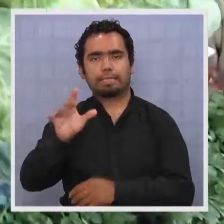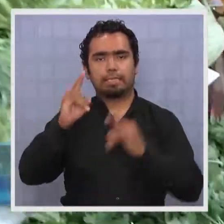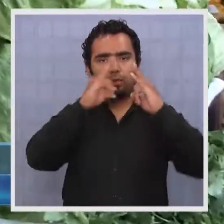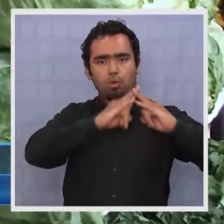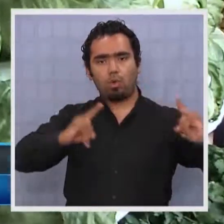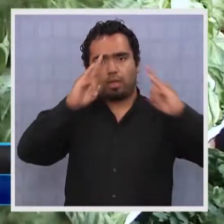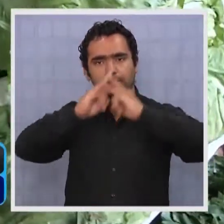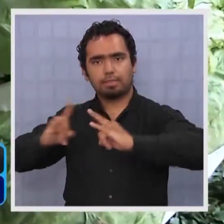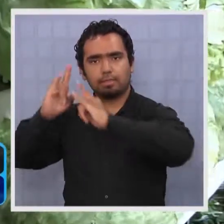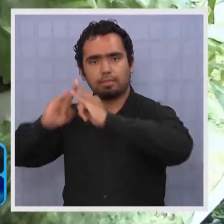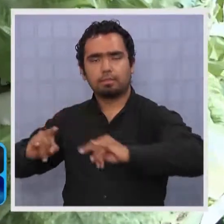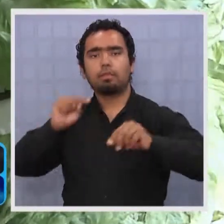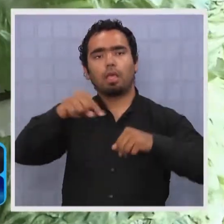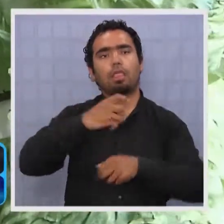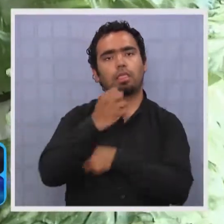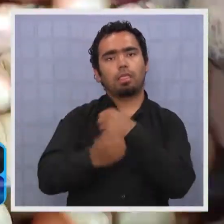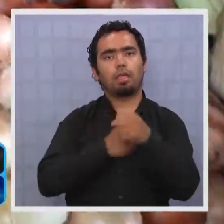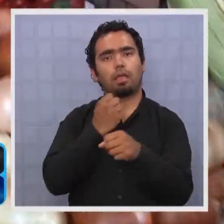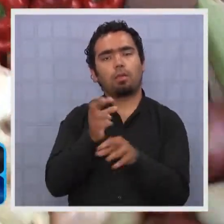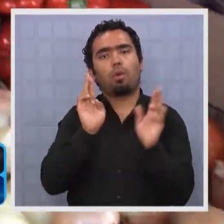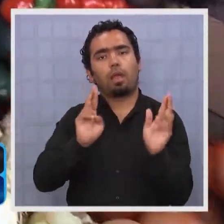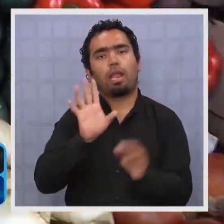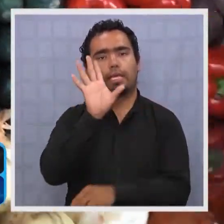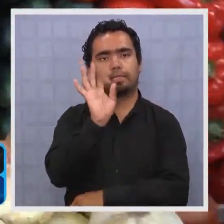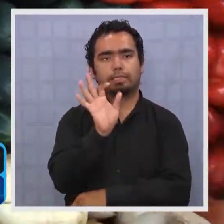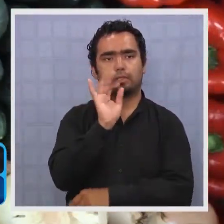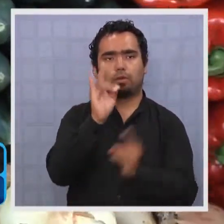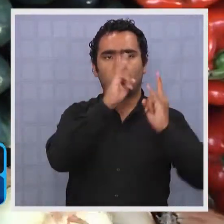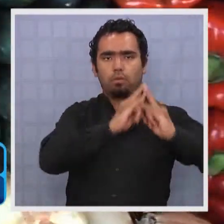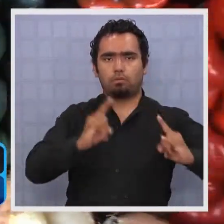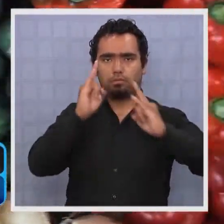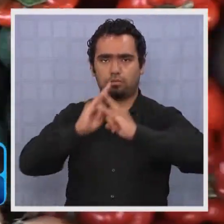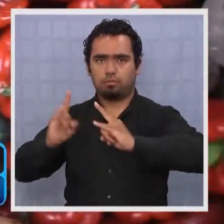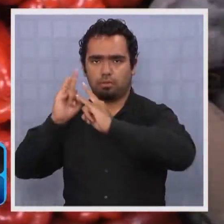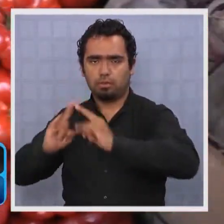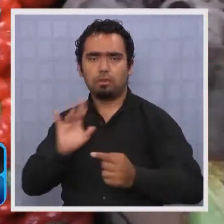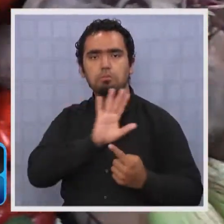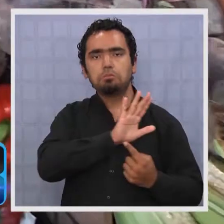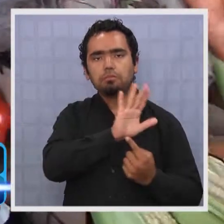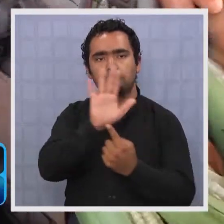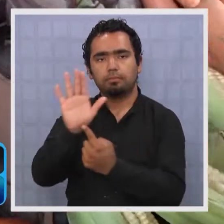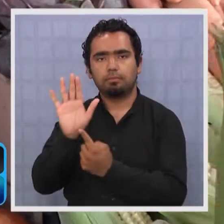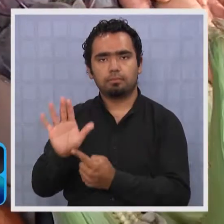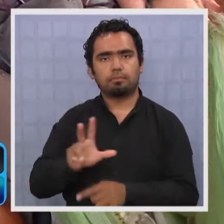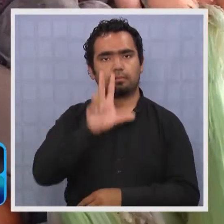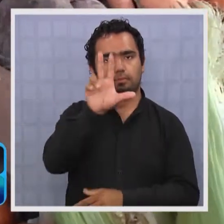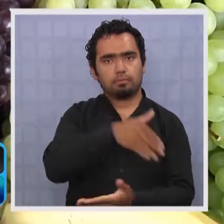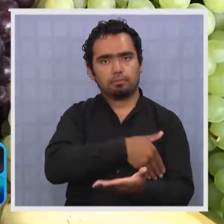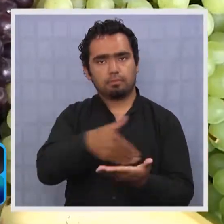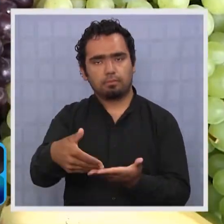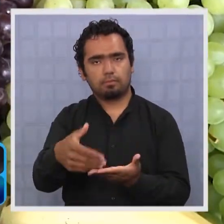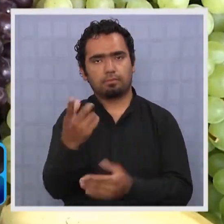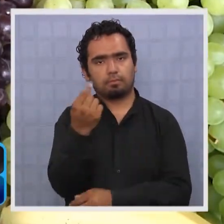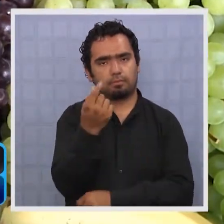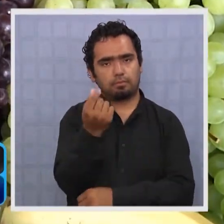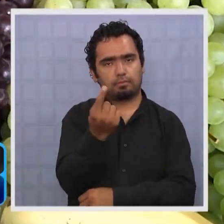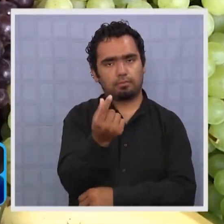instalaron 45 stands con productos y este año se espera que sean 50 los expositores. De 8 millones de